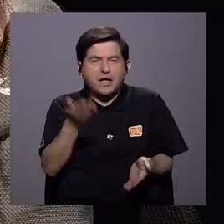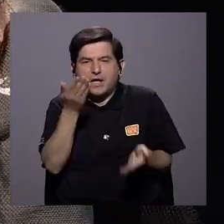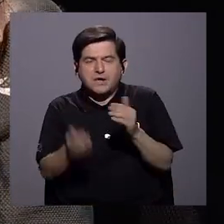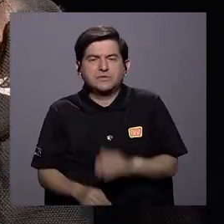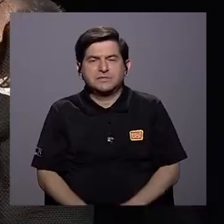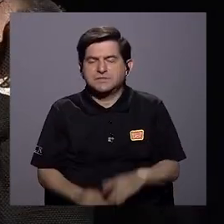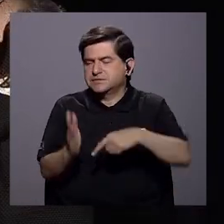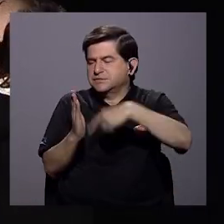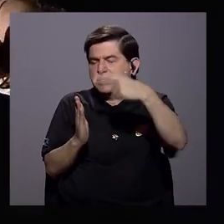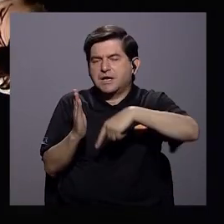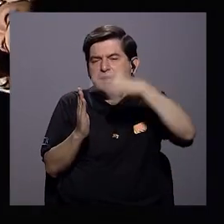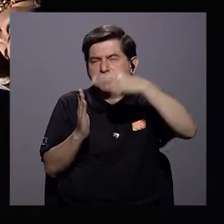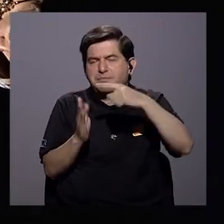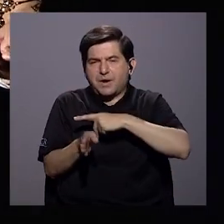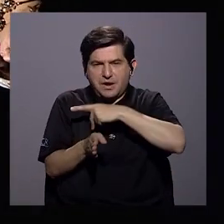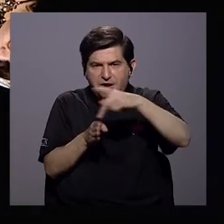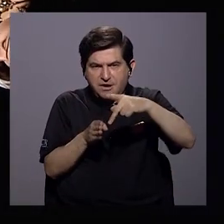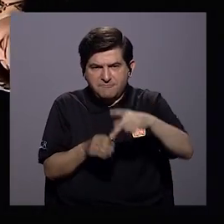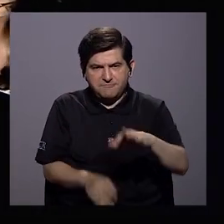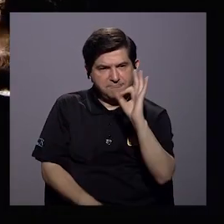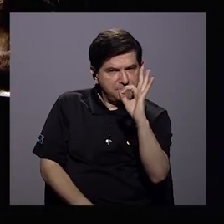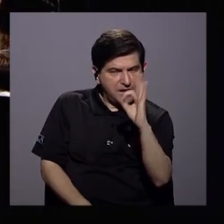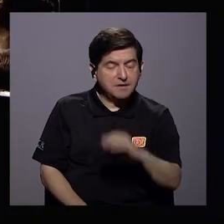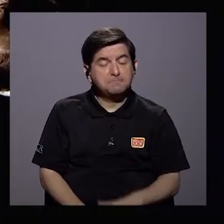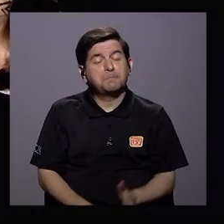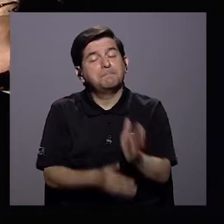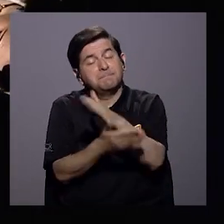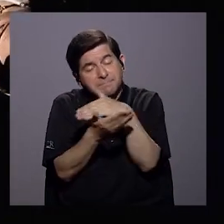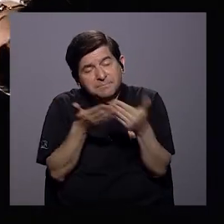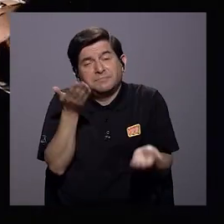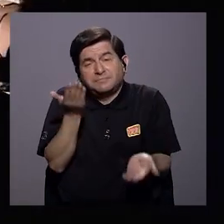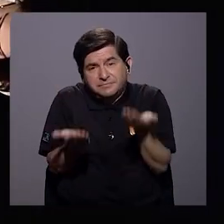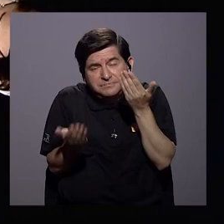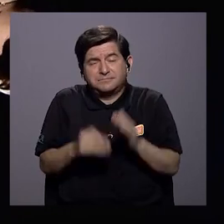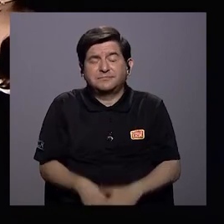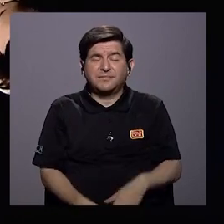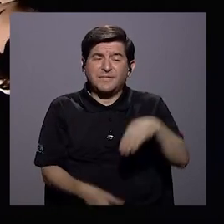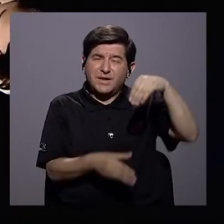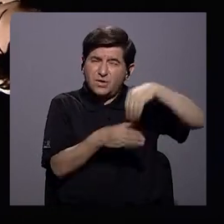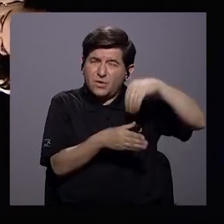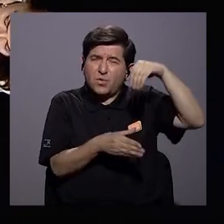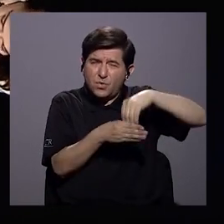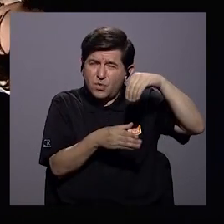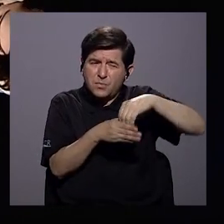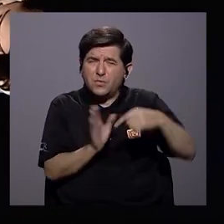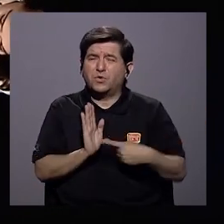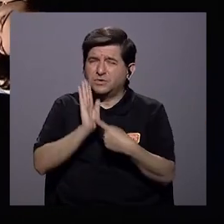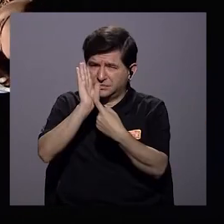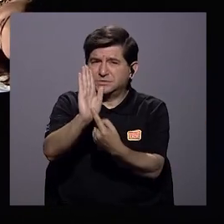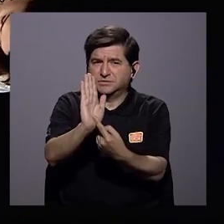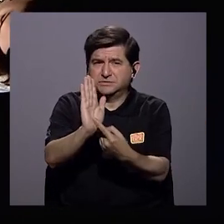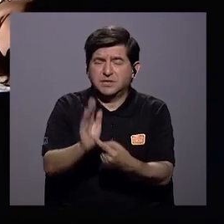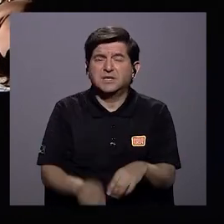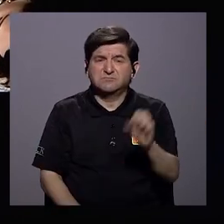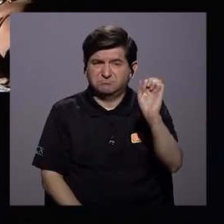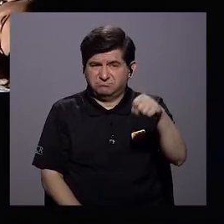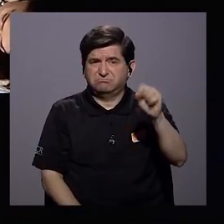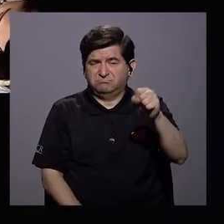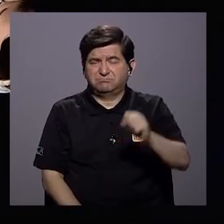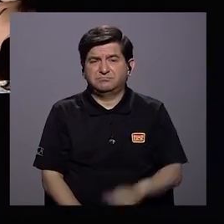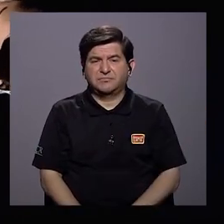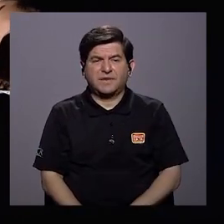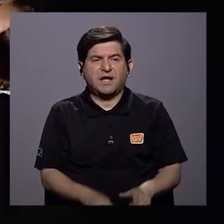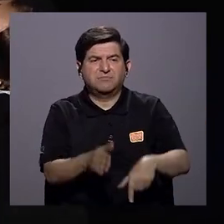su perfil profesional. Bueno, es una parte. También, digamos, ahí hay un componente que podemos destacar donde efectivamente,